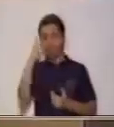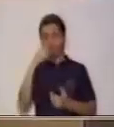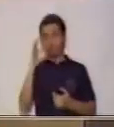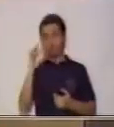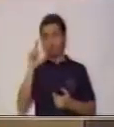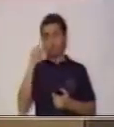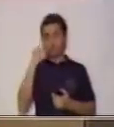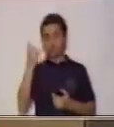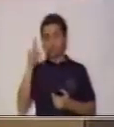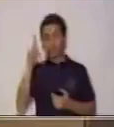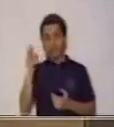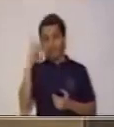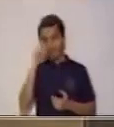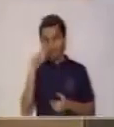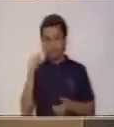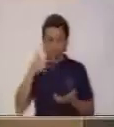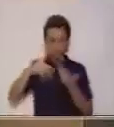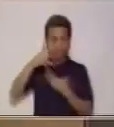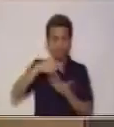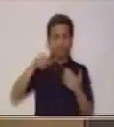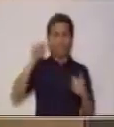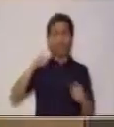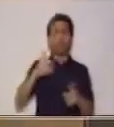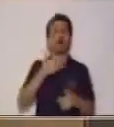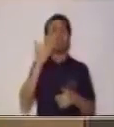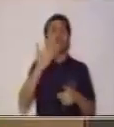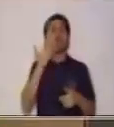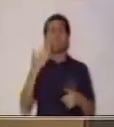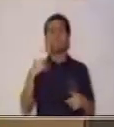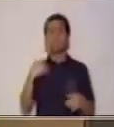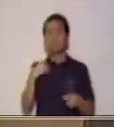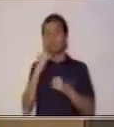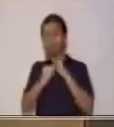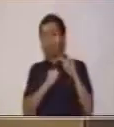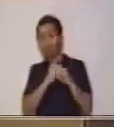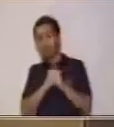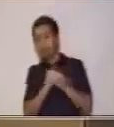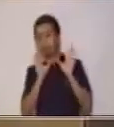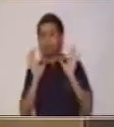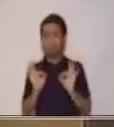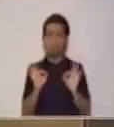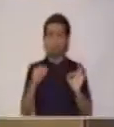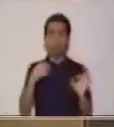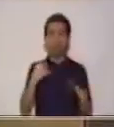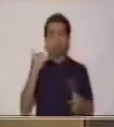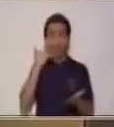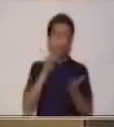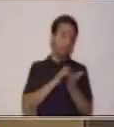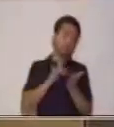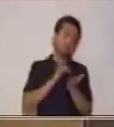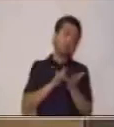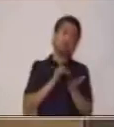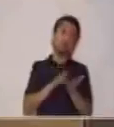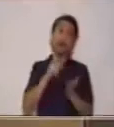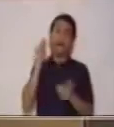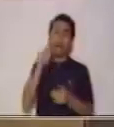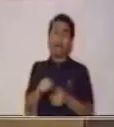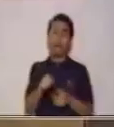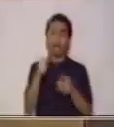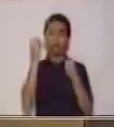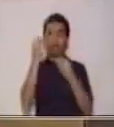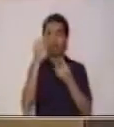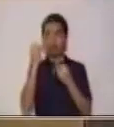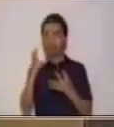de tener un dispositivo o de tener acceso a internet en algún momento, podemos encontrar la información